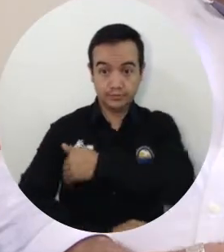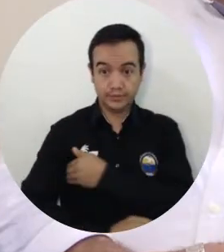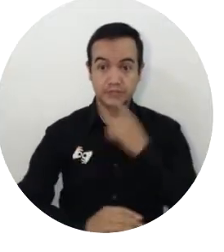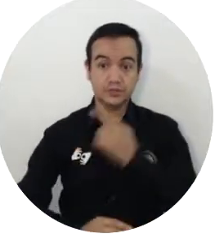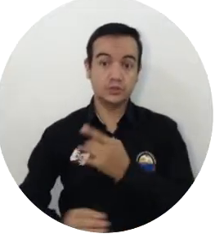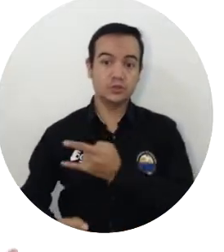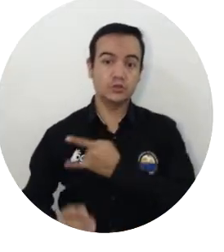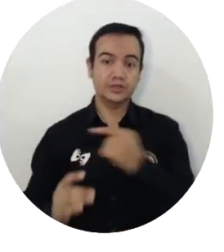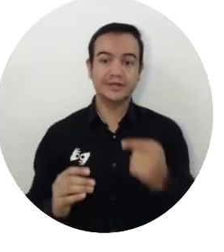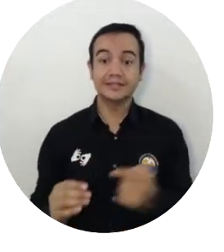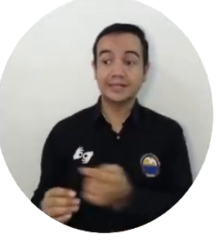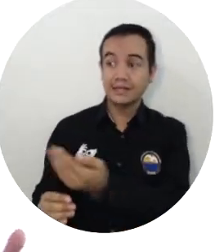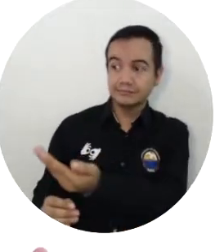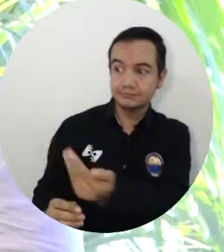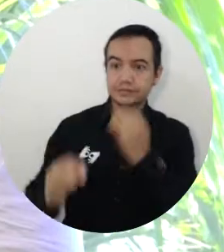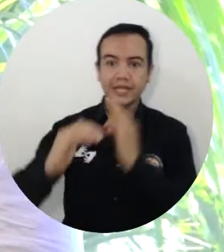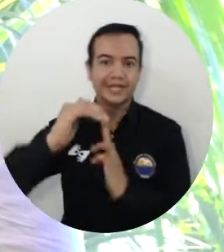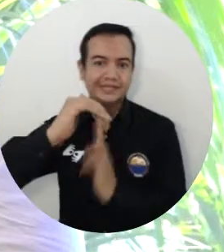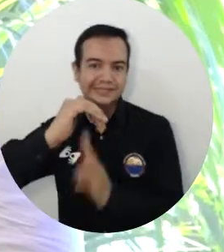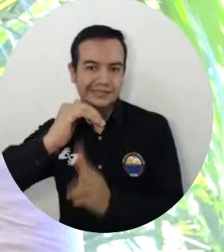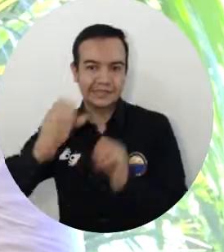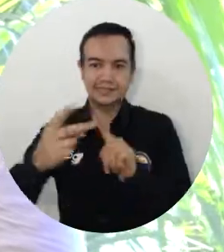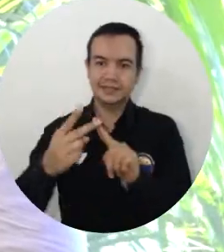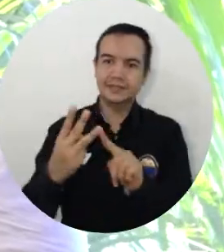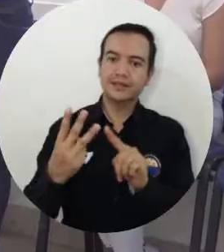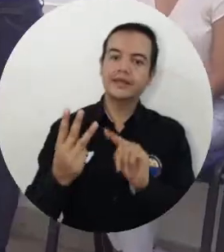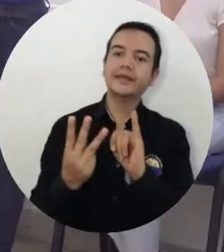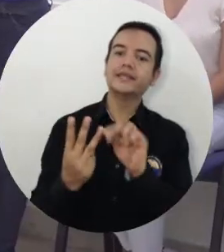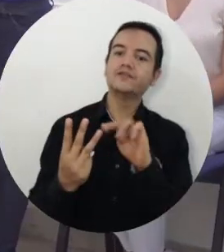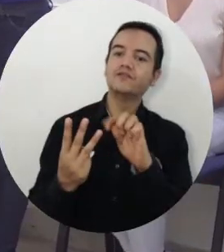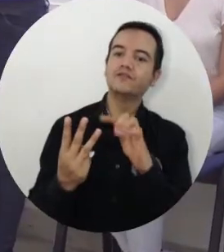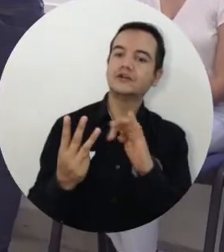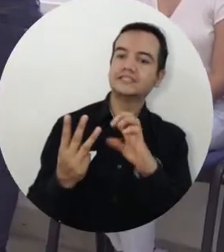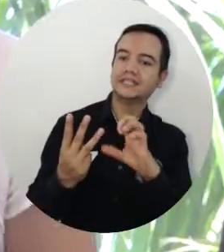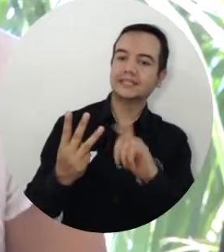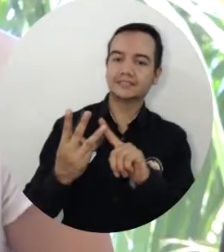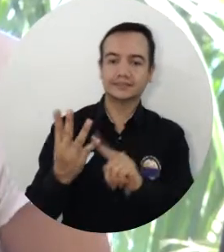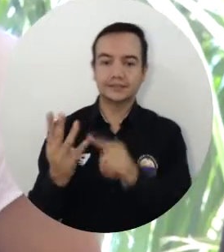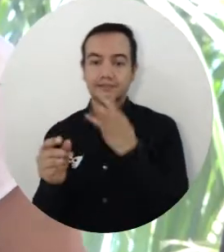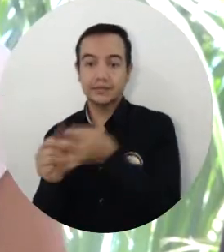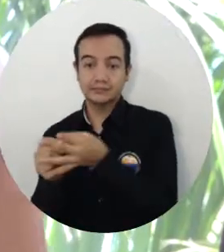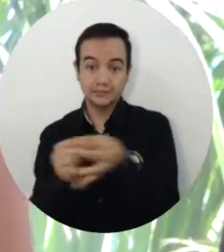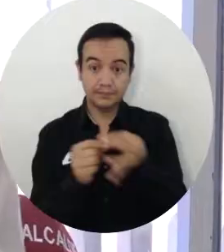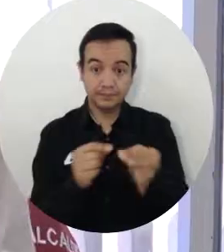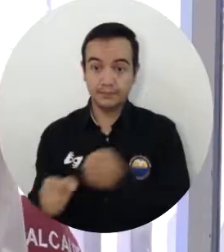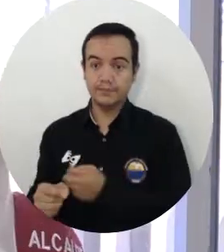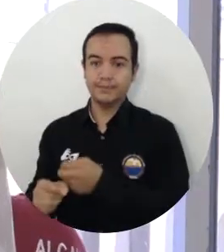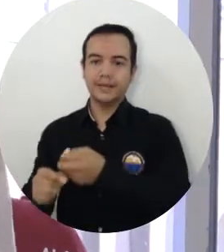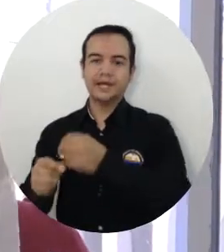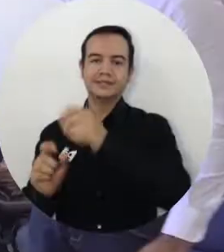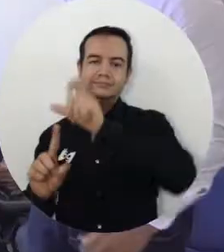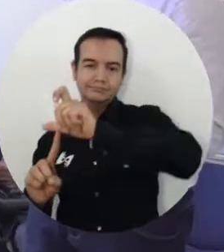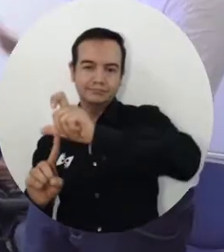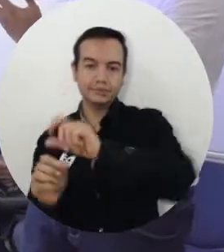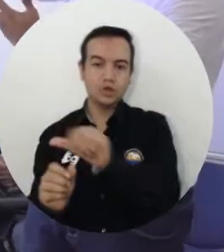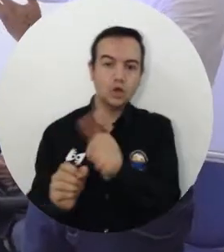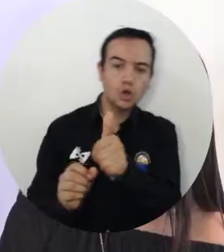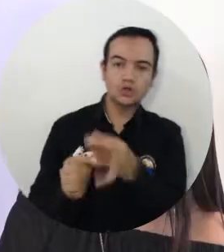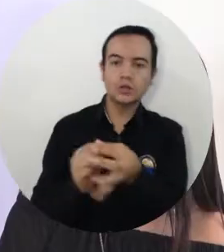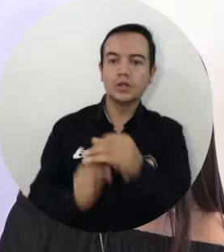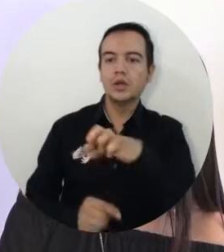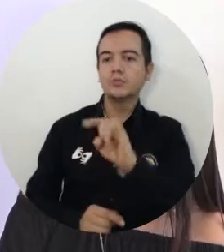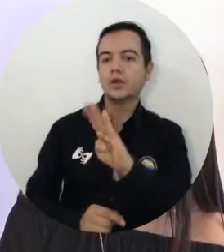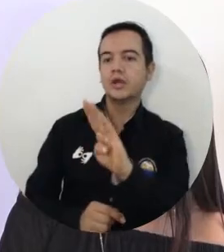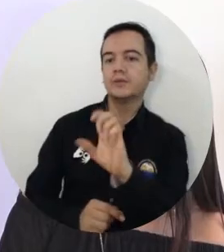ICTETS, el rector de Infotep, los alcaldes de Ciénaga y Pueblo Viejo y un grupo de estudiantes y líderes de organizaciones juveniles del departamento, el